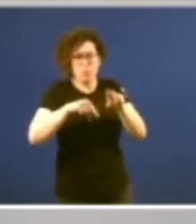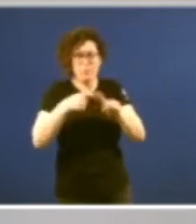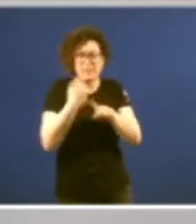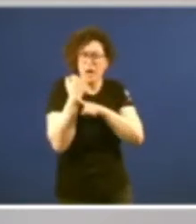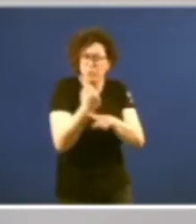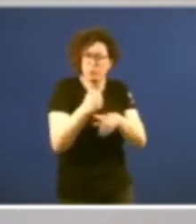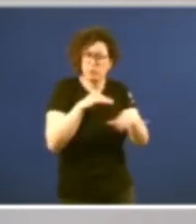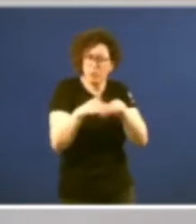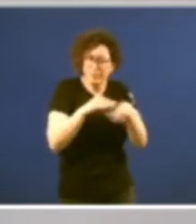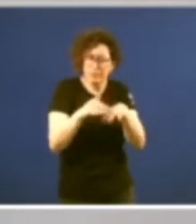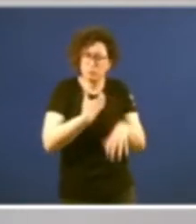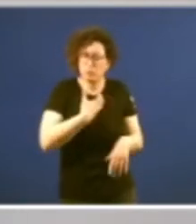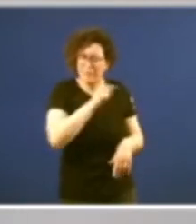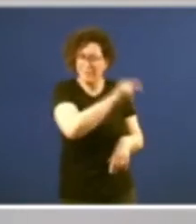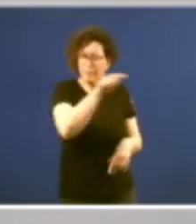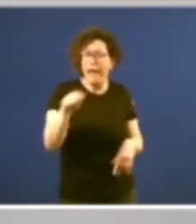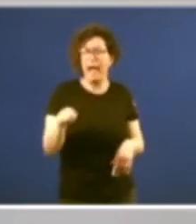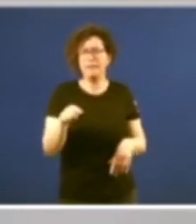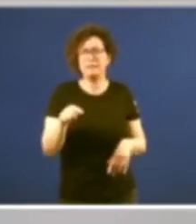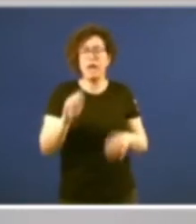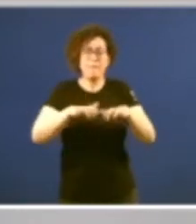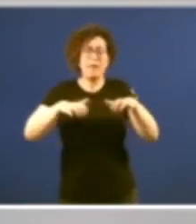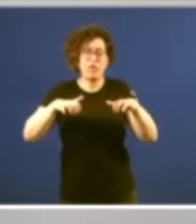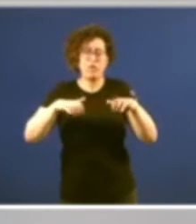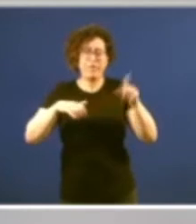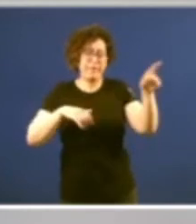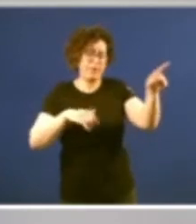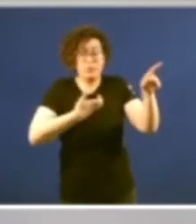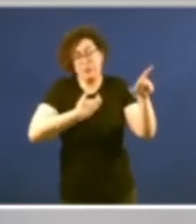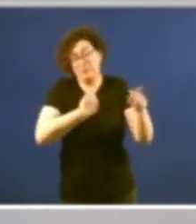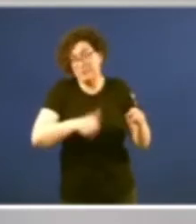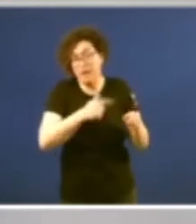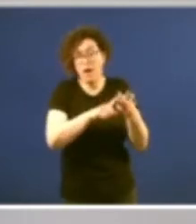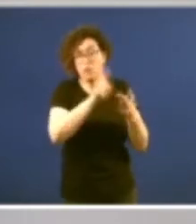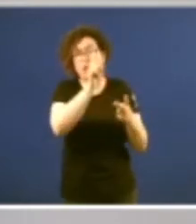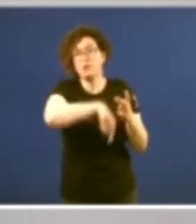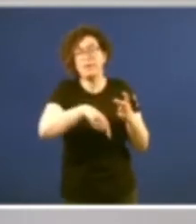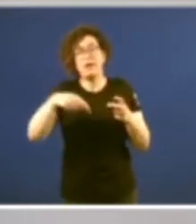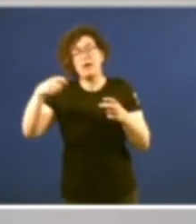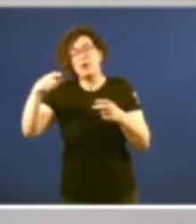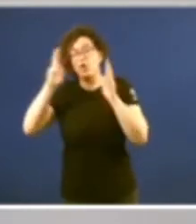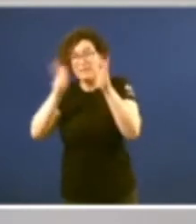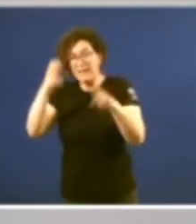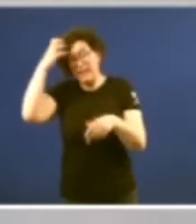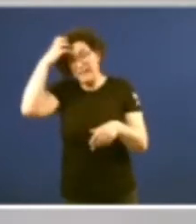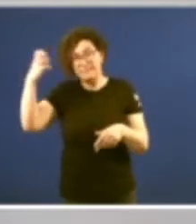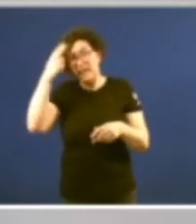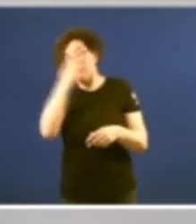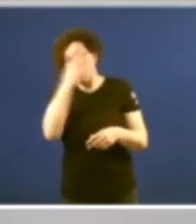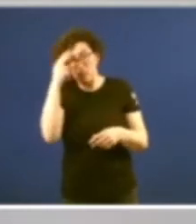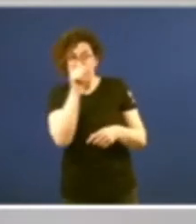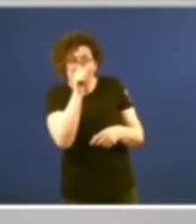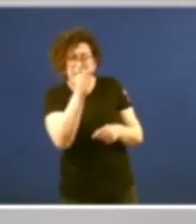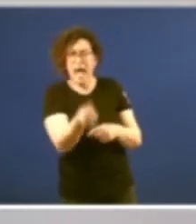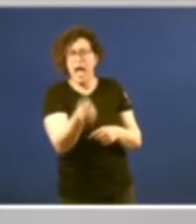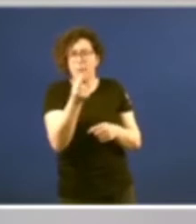movimentos municipales en el Palacio Rajoy en la reunión del Hostal de los Reyes Católicos tienen a punto la